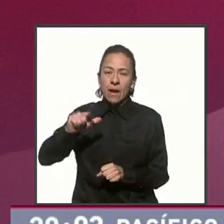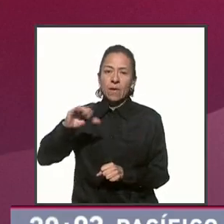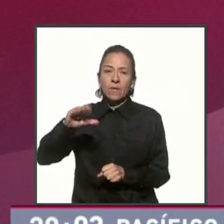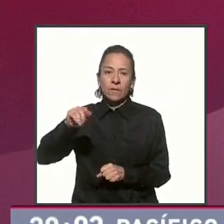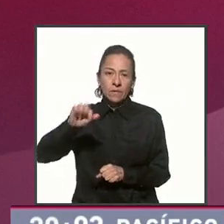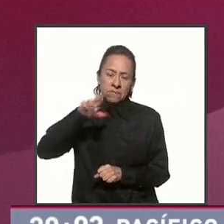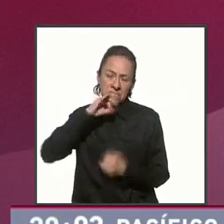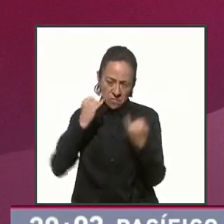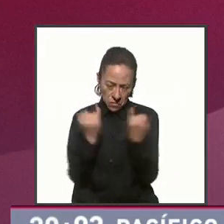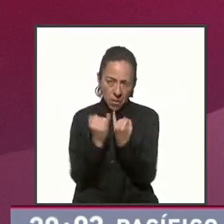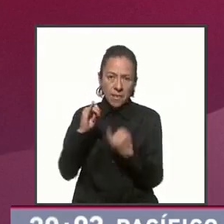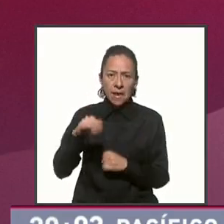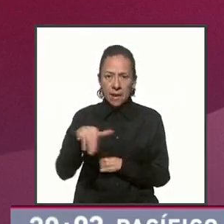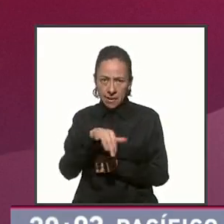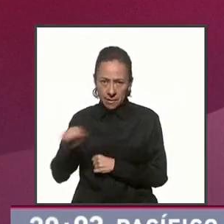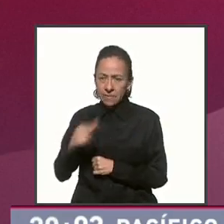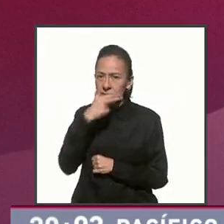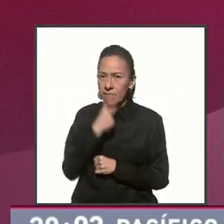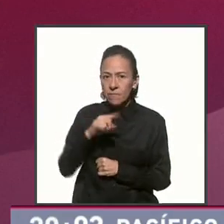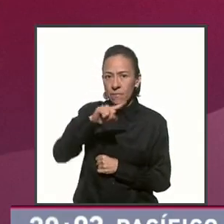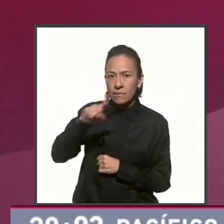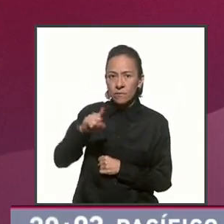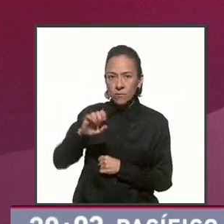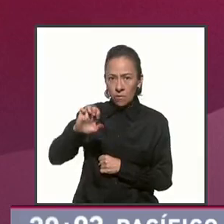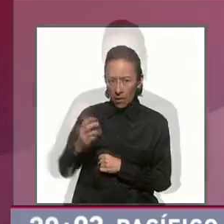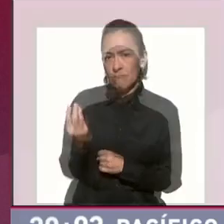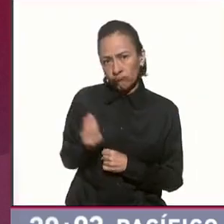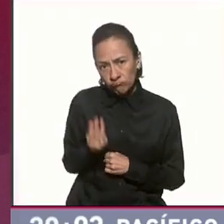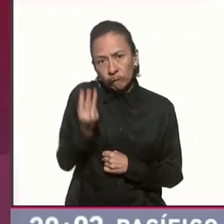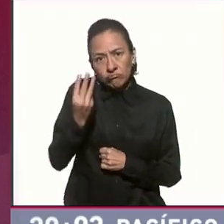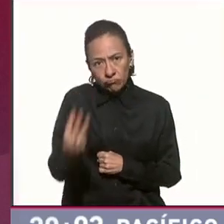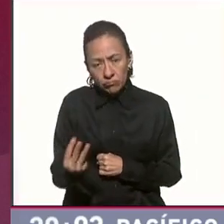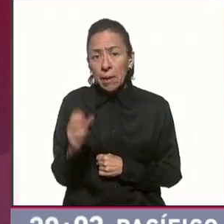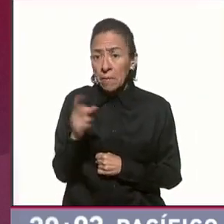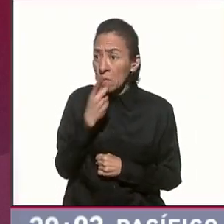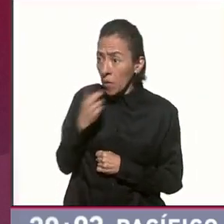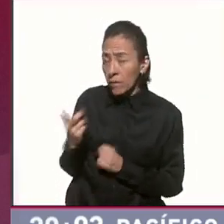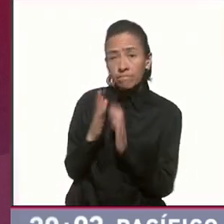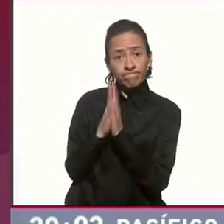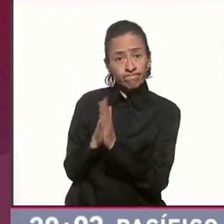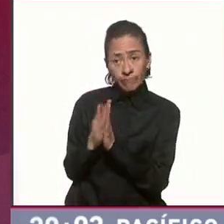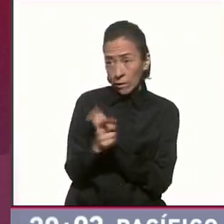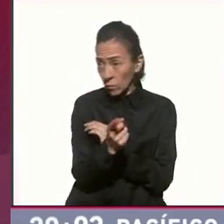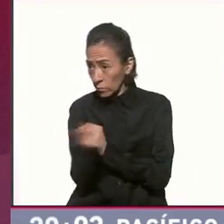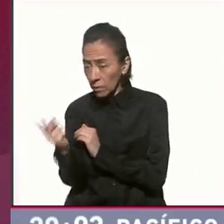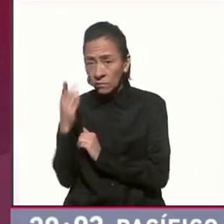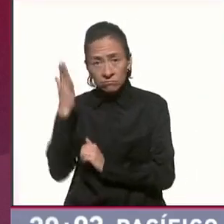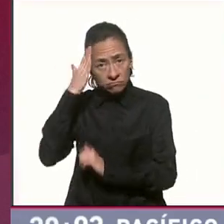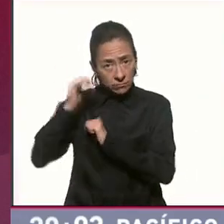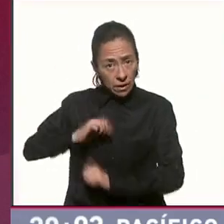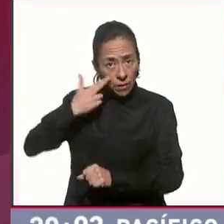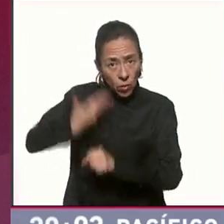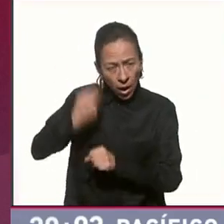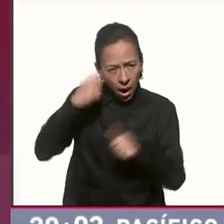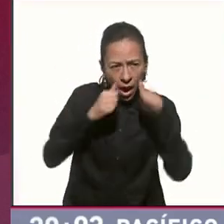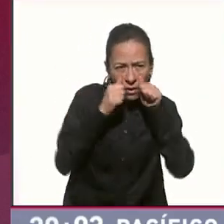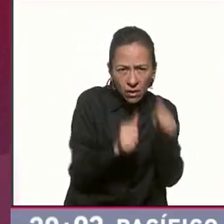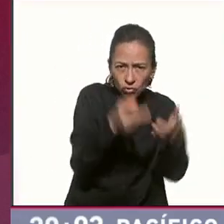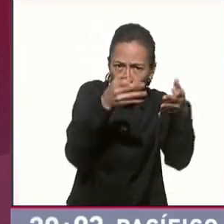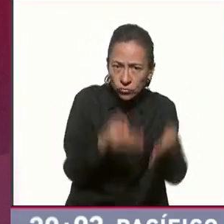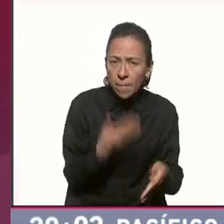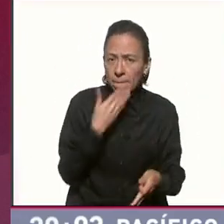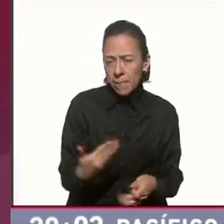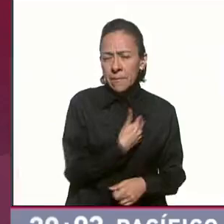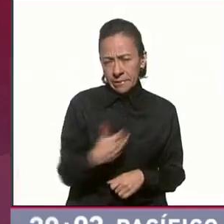Zoe Robledo, a quienes encargó garantizar que se mejore la atención médica a estas personas. El mandatario les deseó